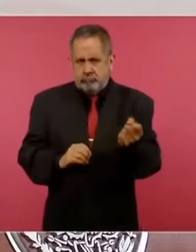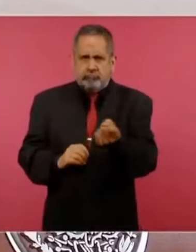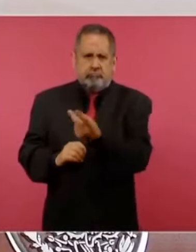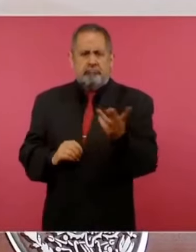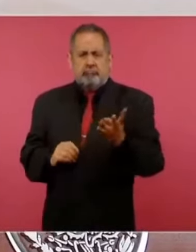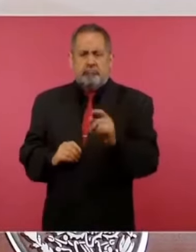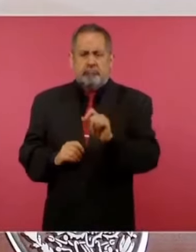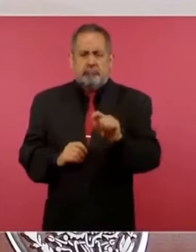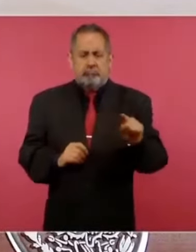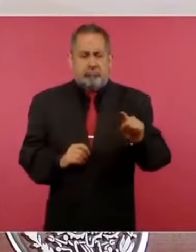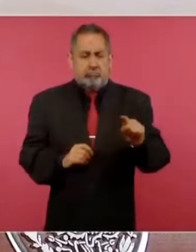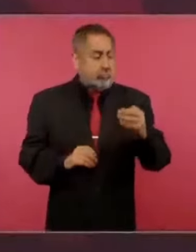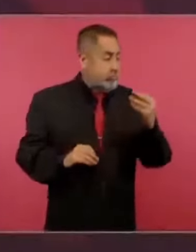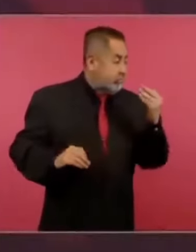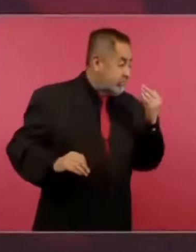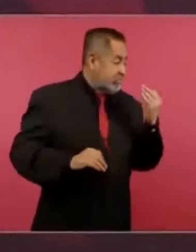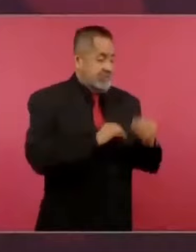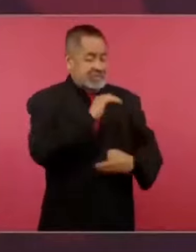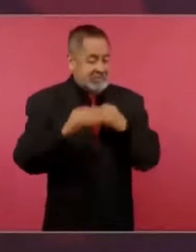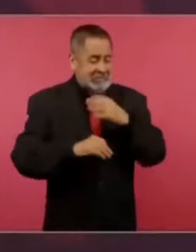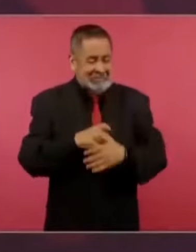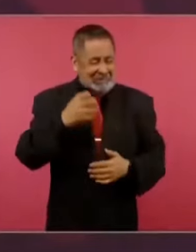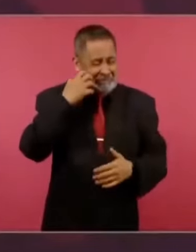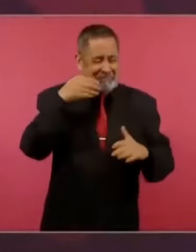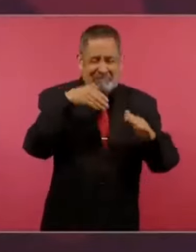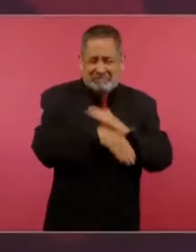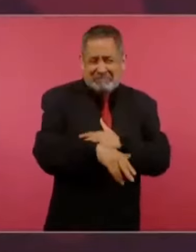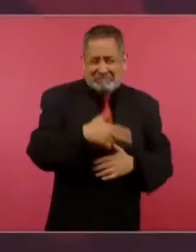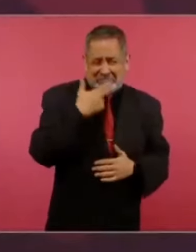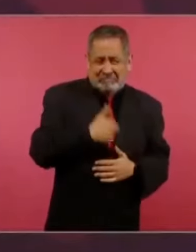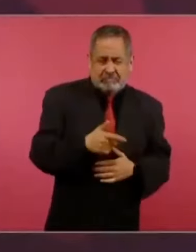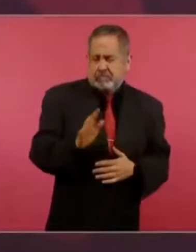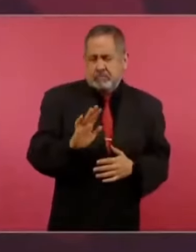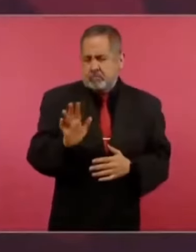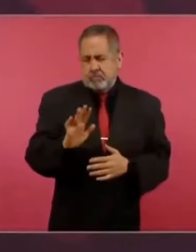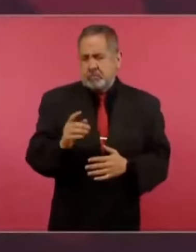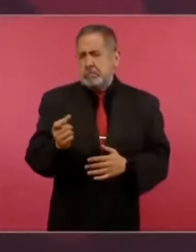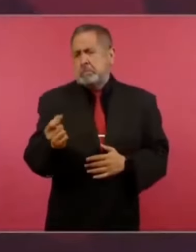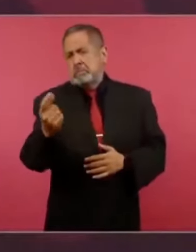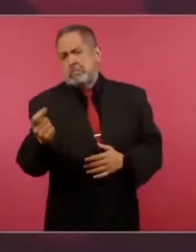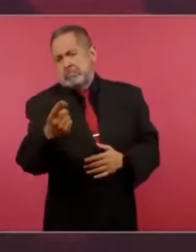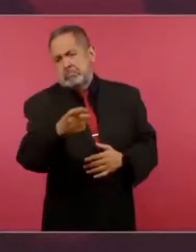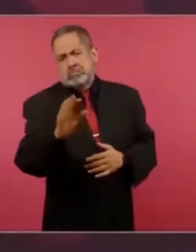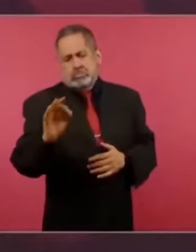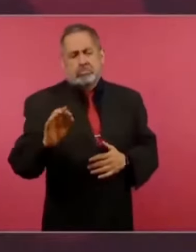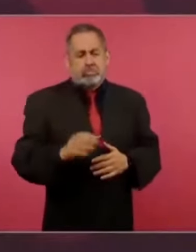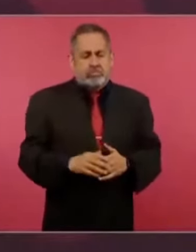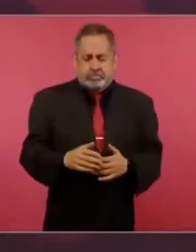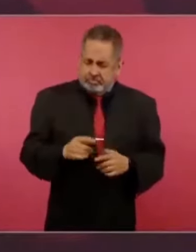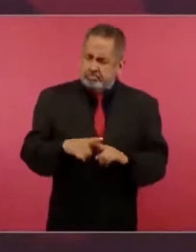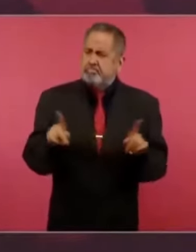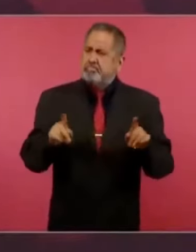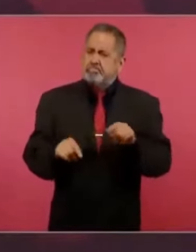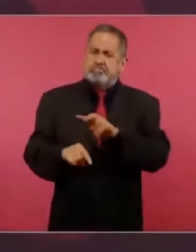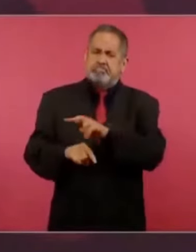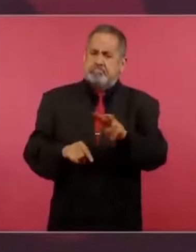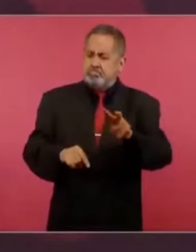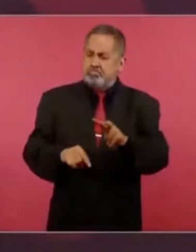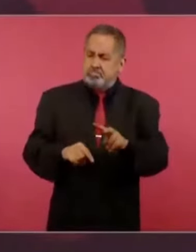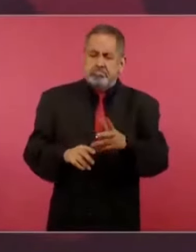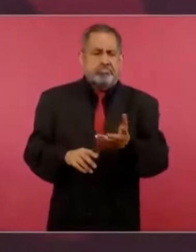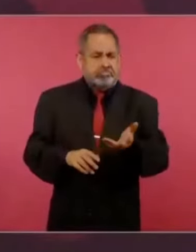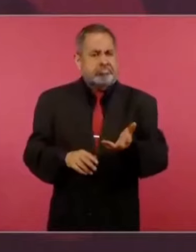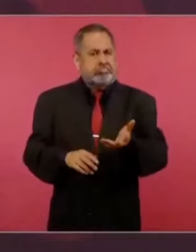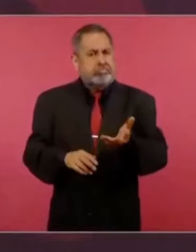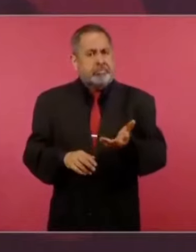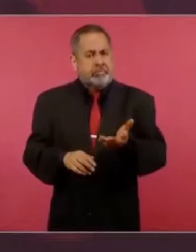no todo está podrido, al contrario, ahorita están saliendo